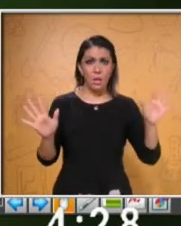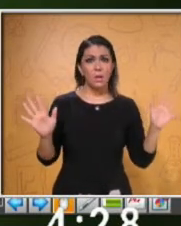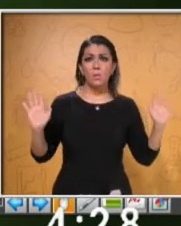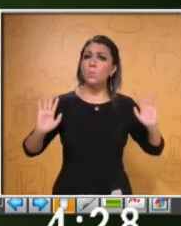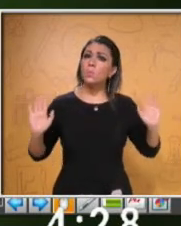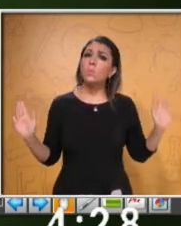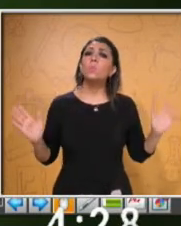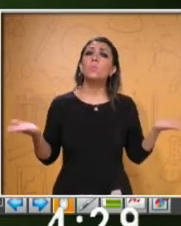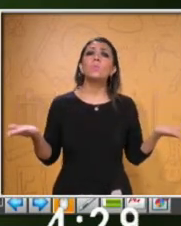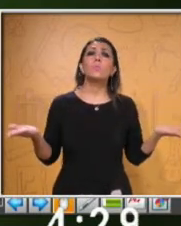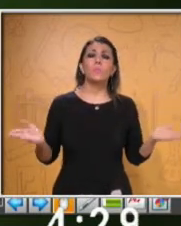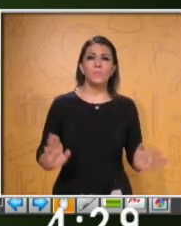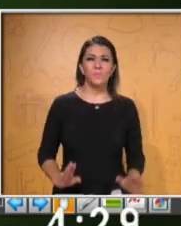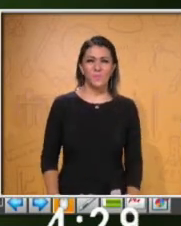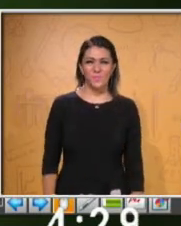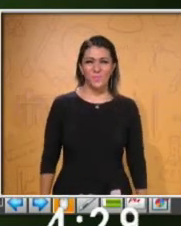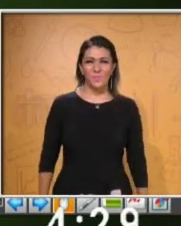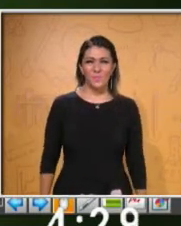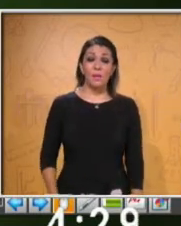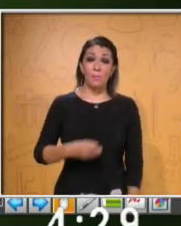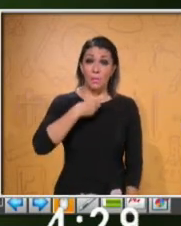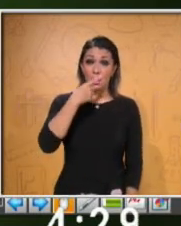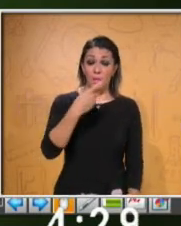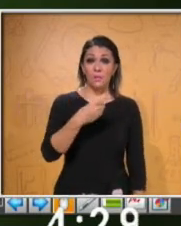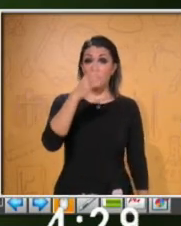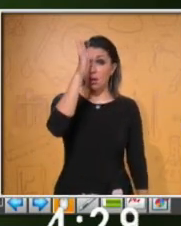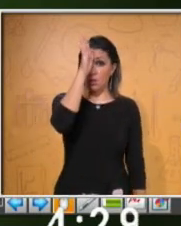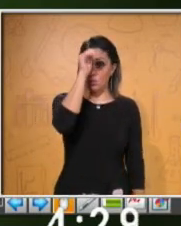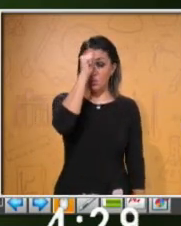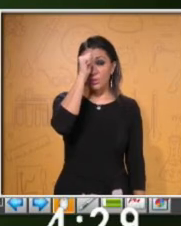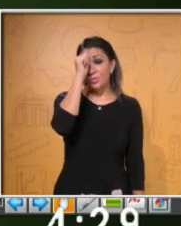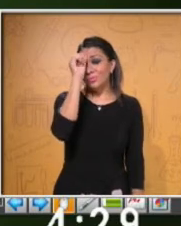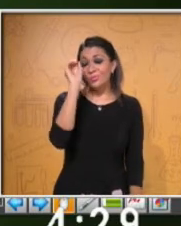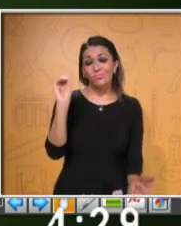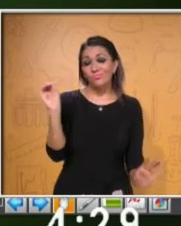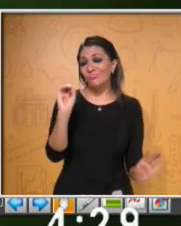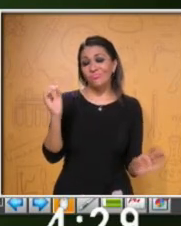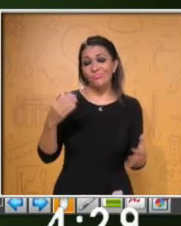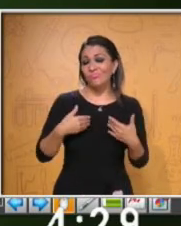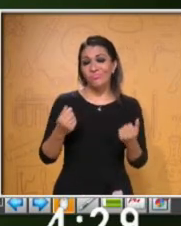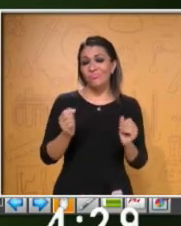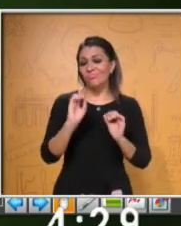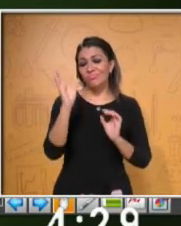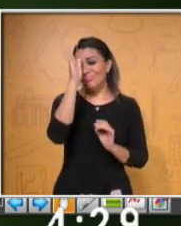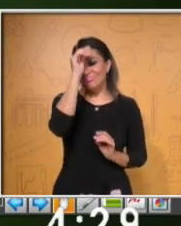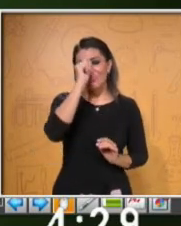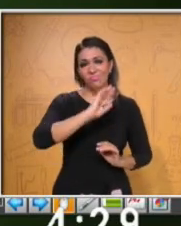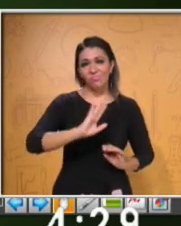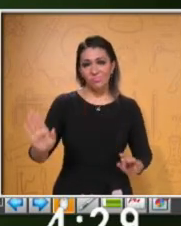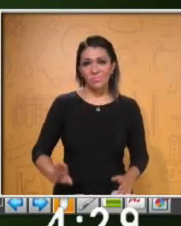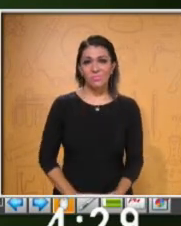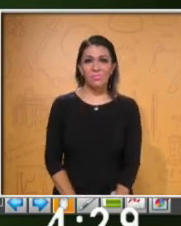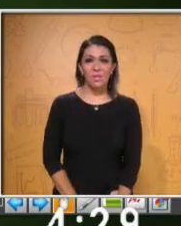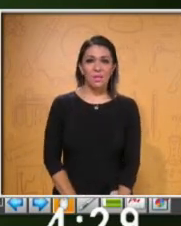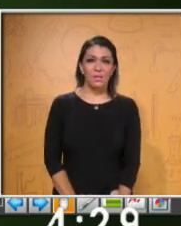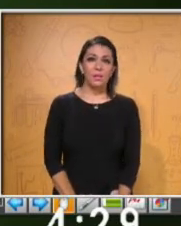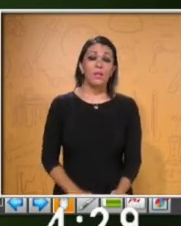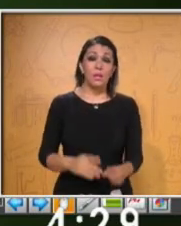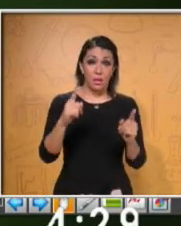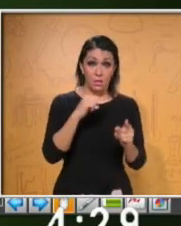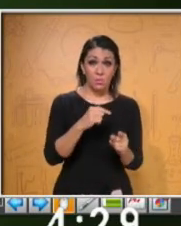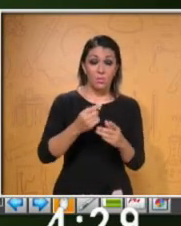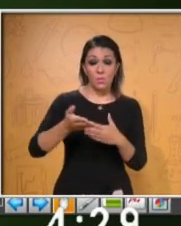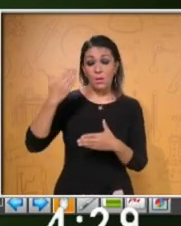Para decir acuerdos y desacuerdos. En las primeras presentaciones, te puse mucho vocabulario. Aquí ya está resumido.